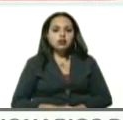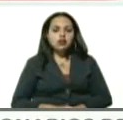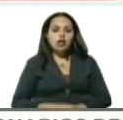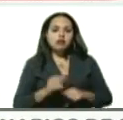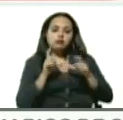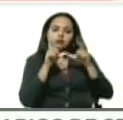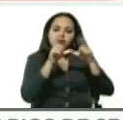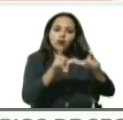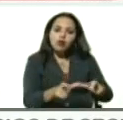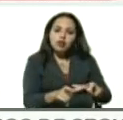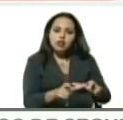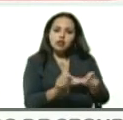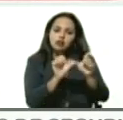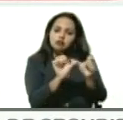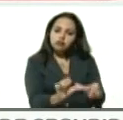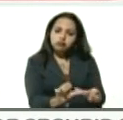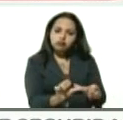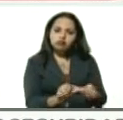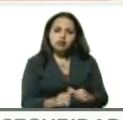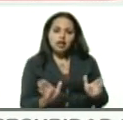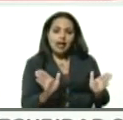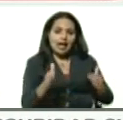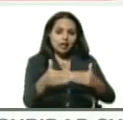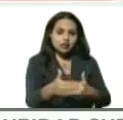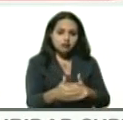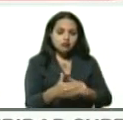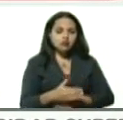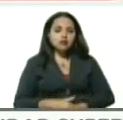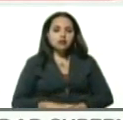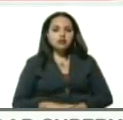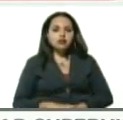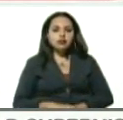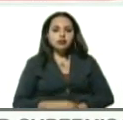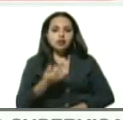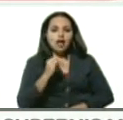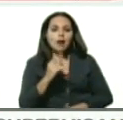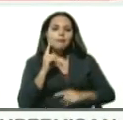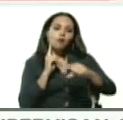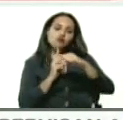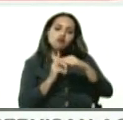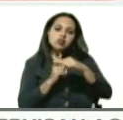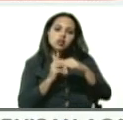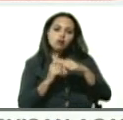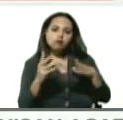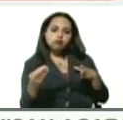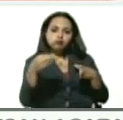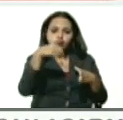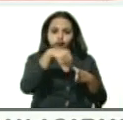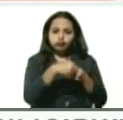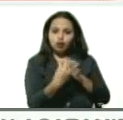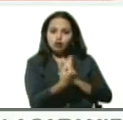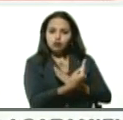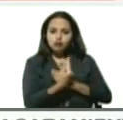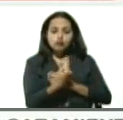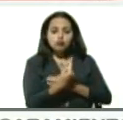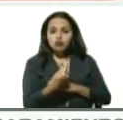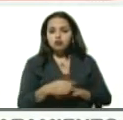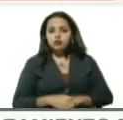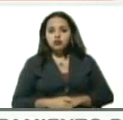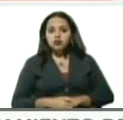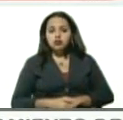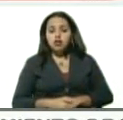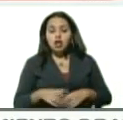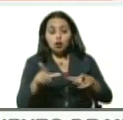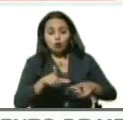cuarentena estricta y el aislamiento en el caso de que hayan dado positivo en los cordones sanitarios, los llamados